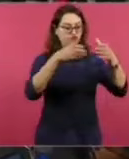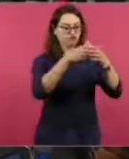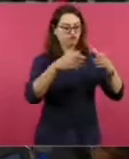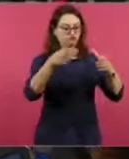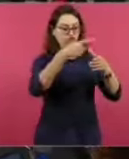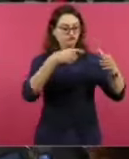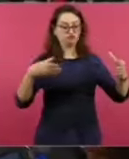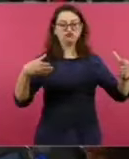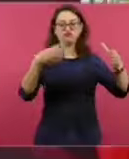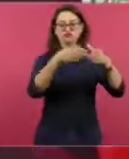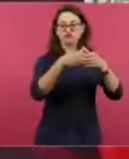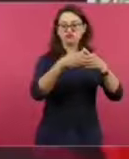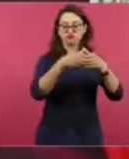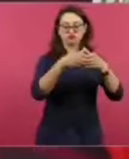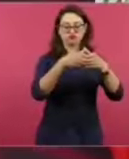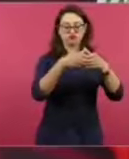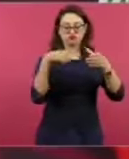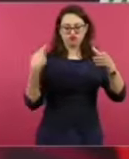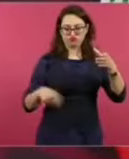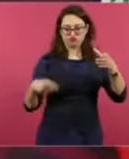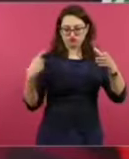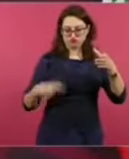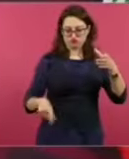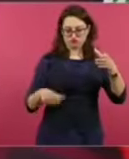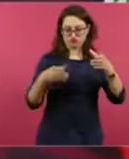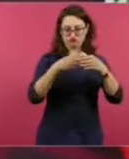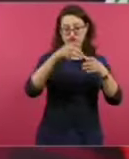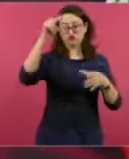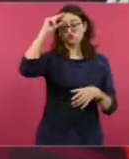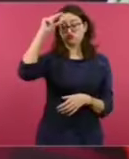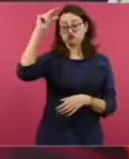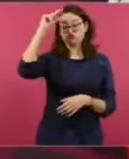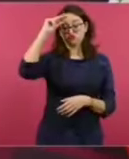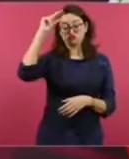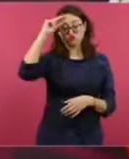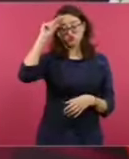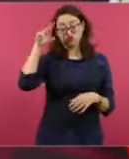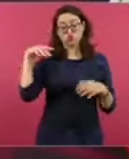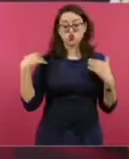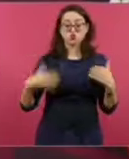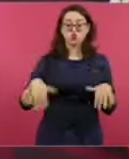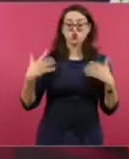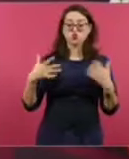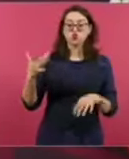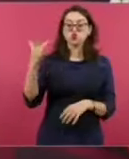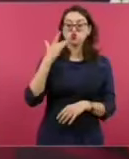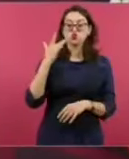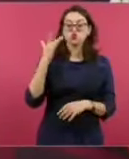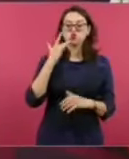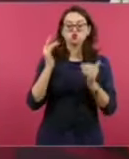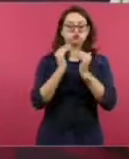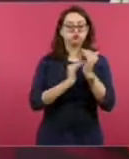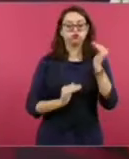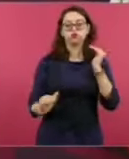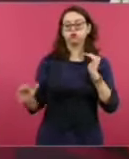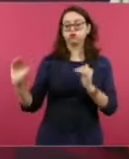de la intelectualidad, de la academia.